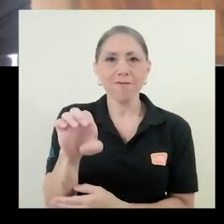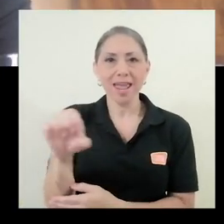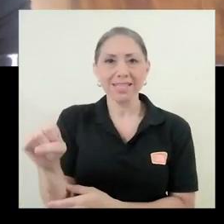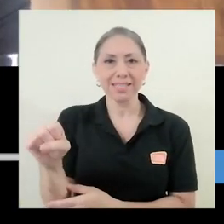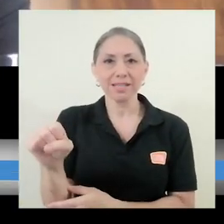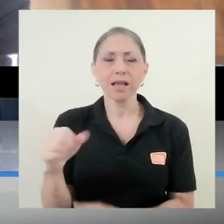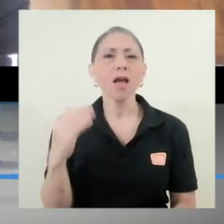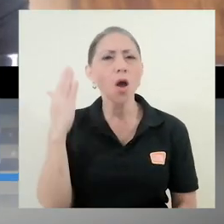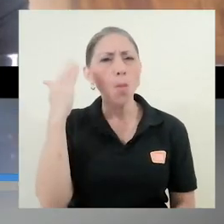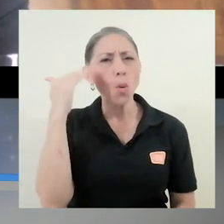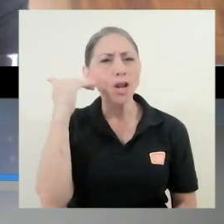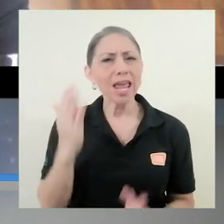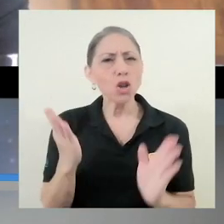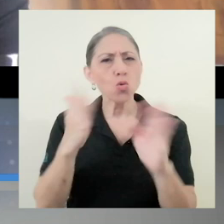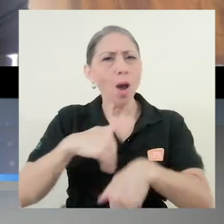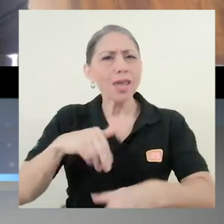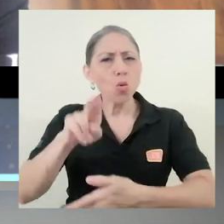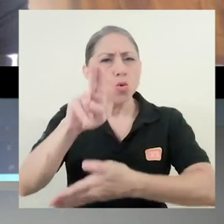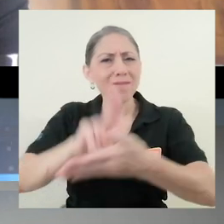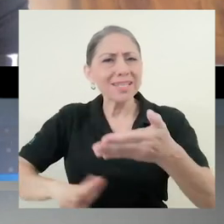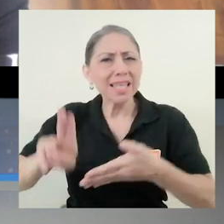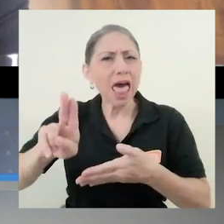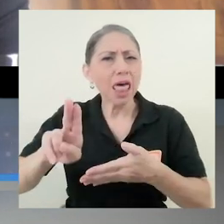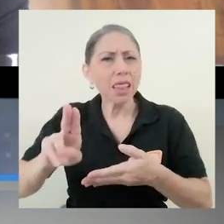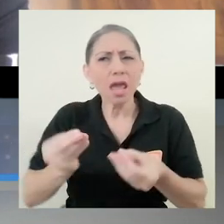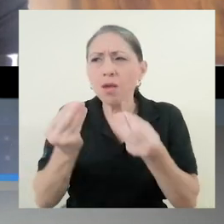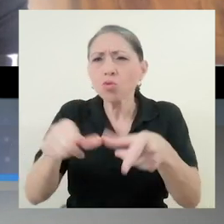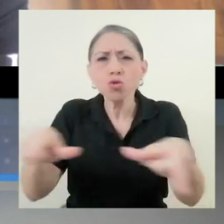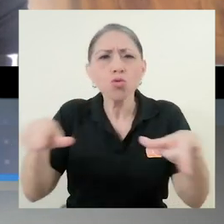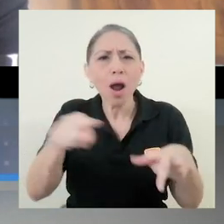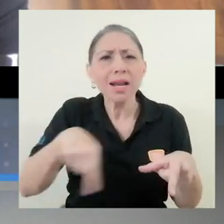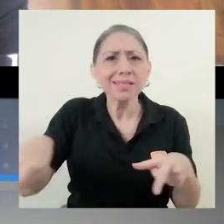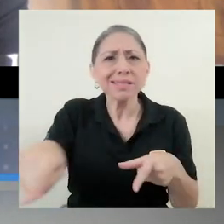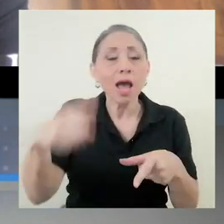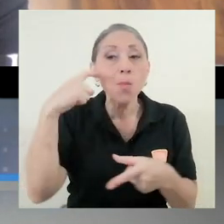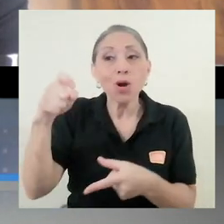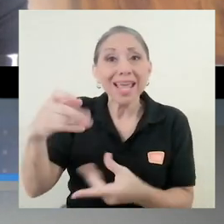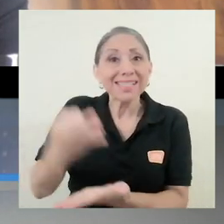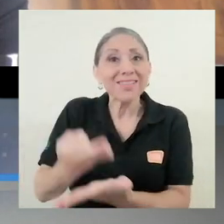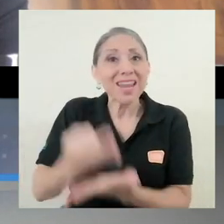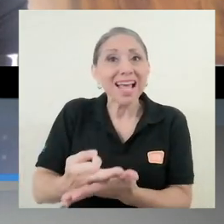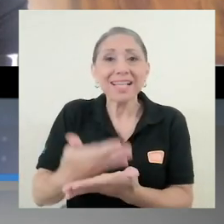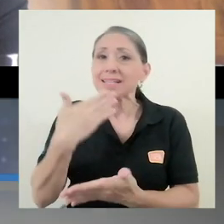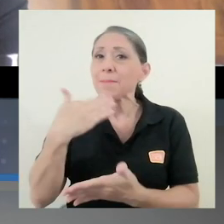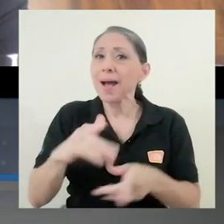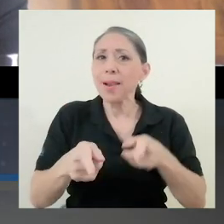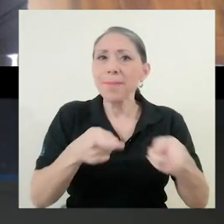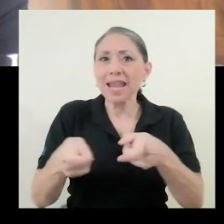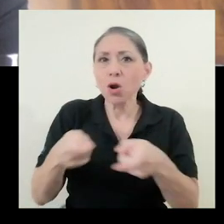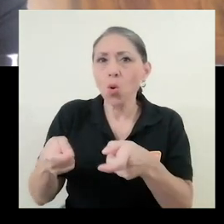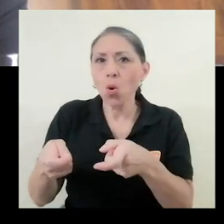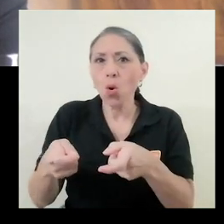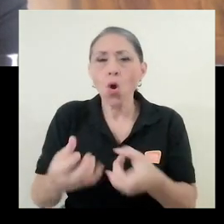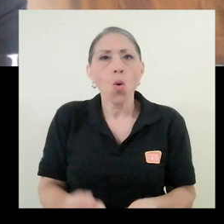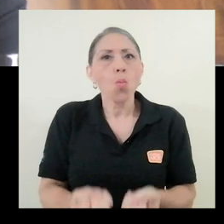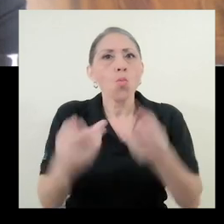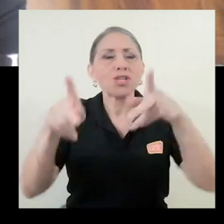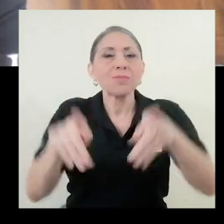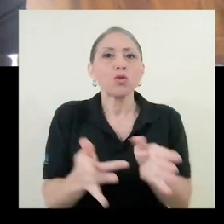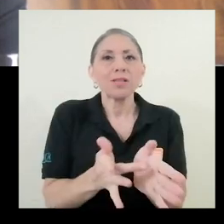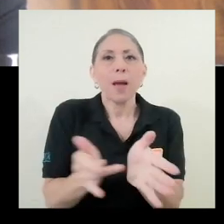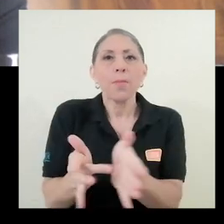no hay universidad en muchos lugares es por el mal manejo de esas finanzas que hoy muchos aprovechados